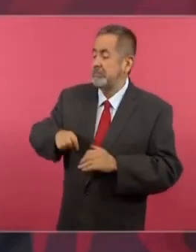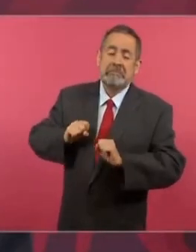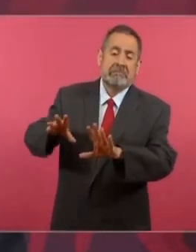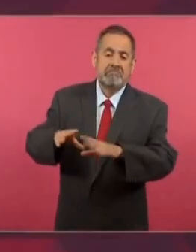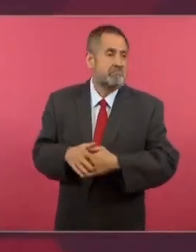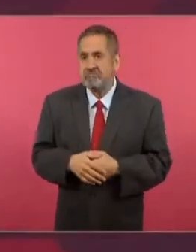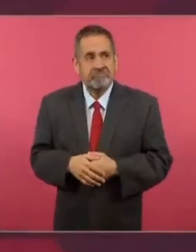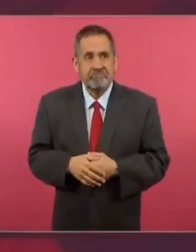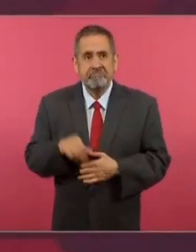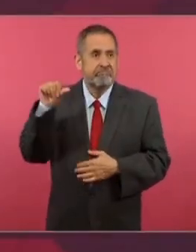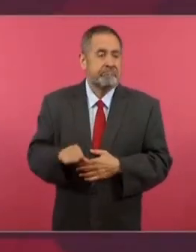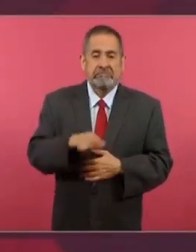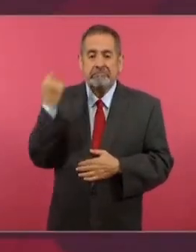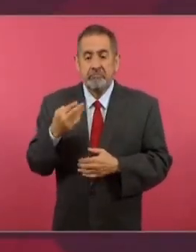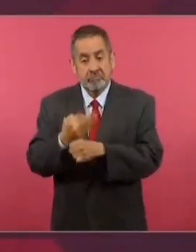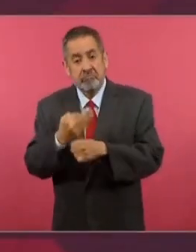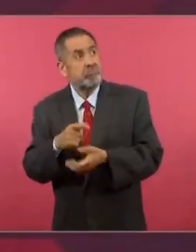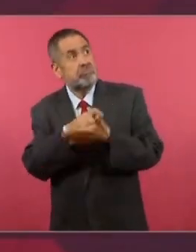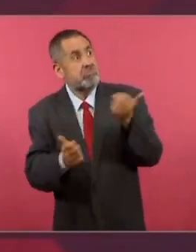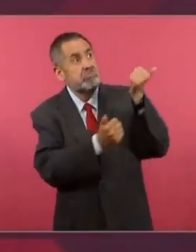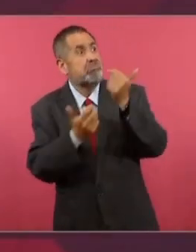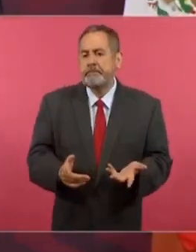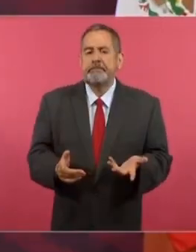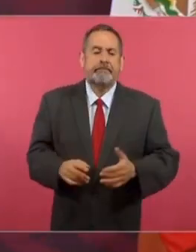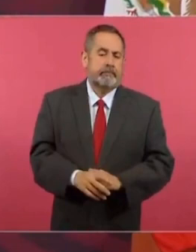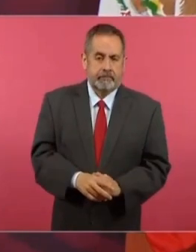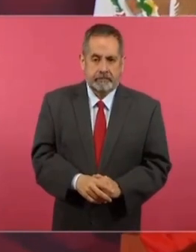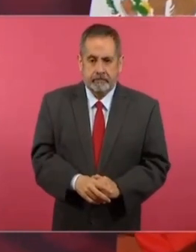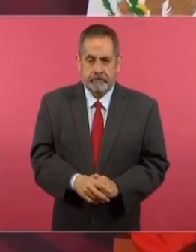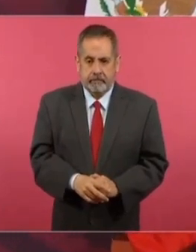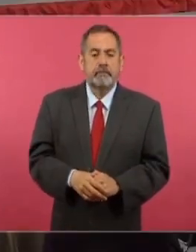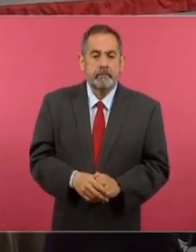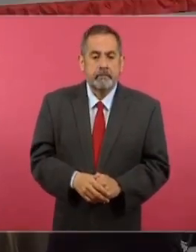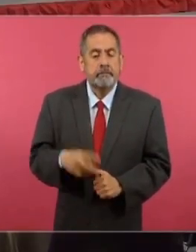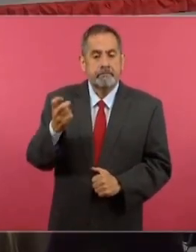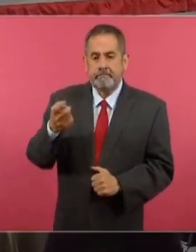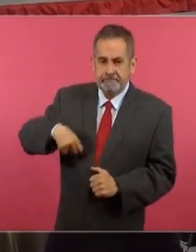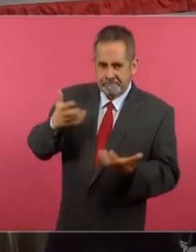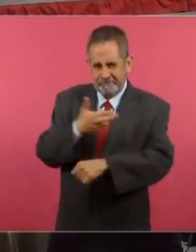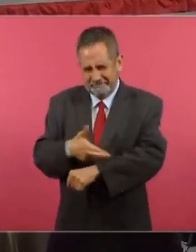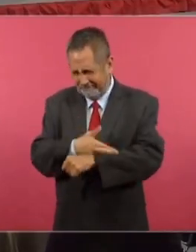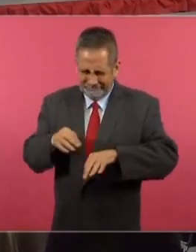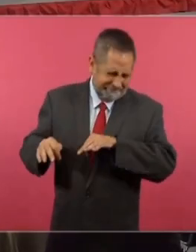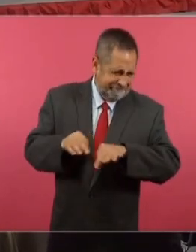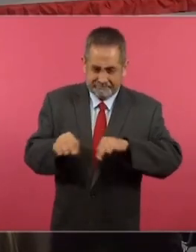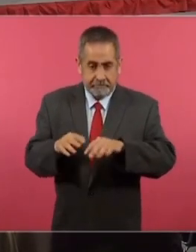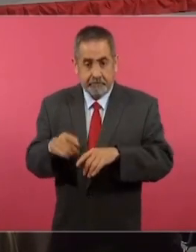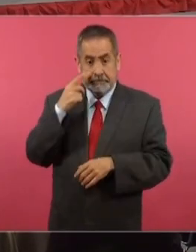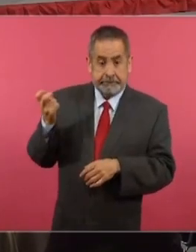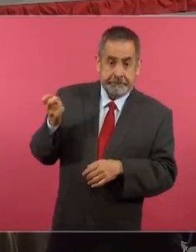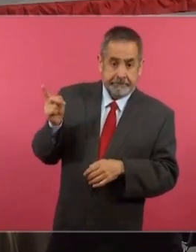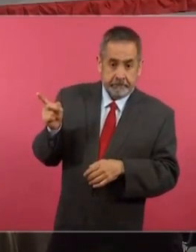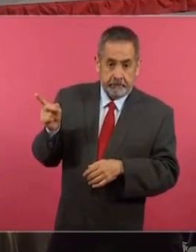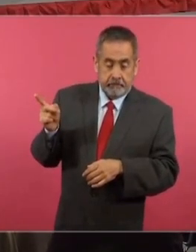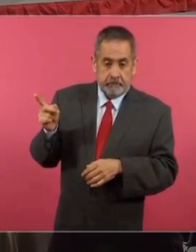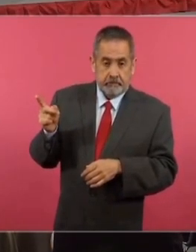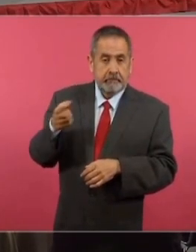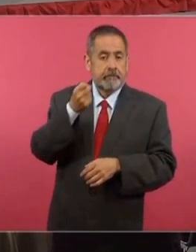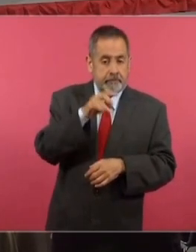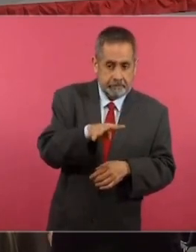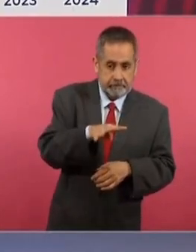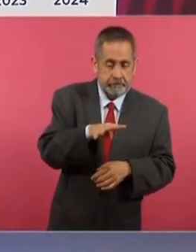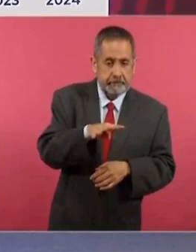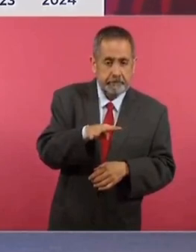hoy estaríamos importando petróleo crudo. Entonces, ¿qué lo que hicimos? Aquí encontramos 19,